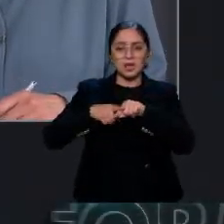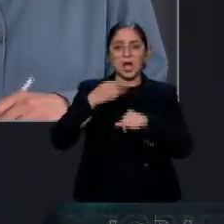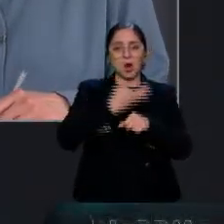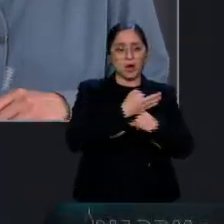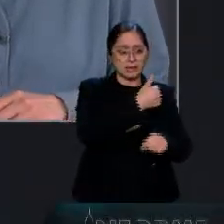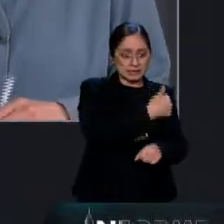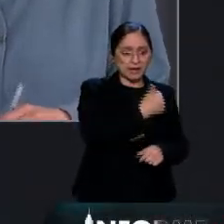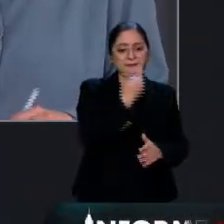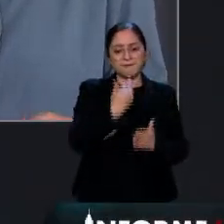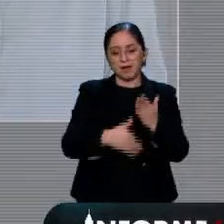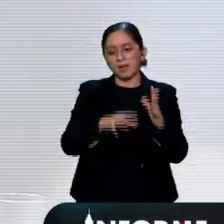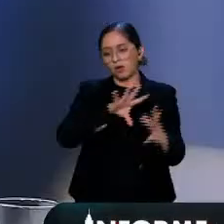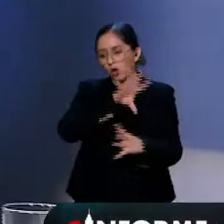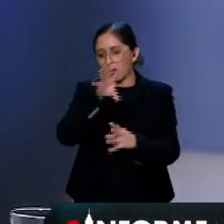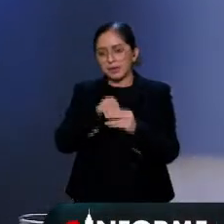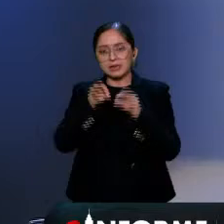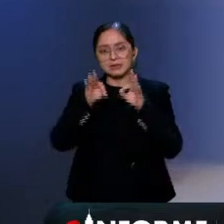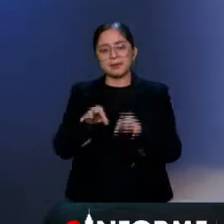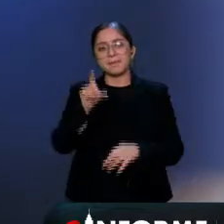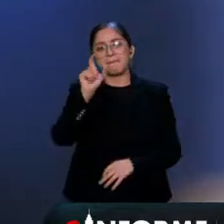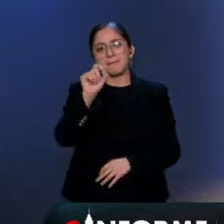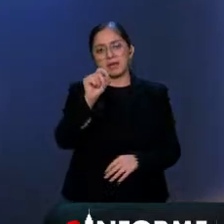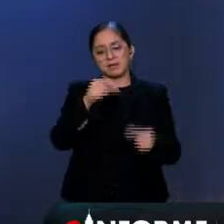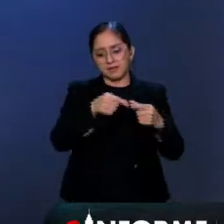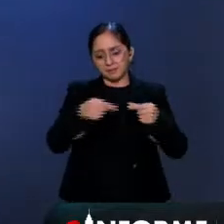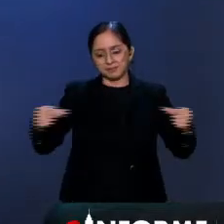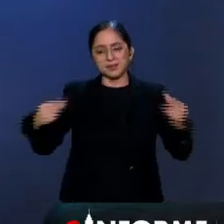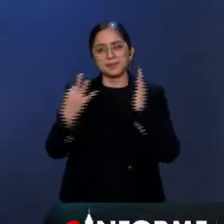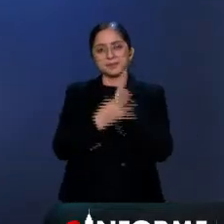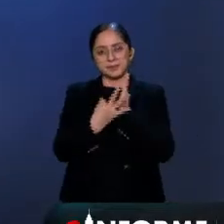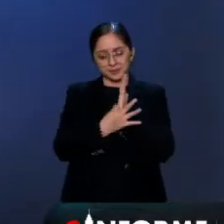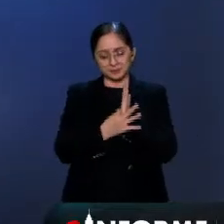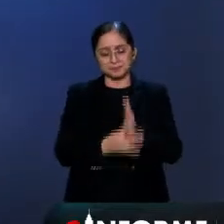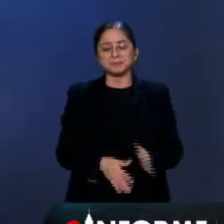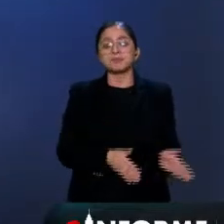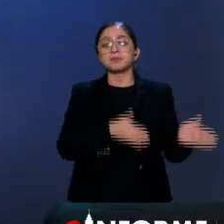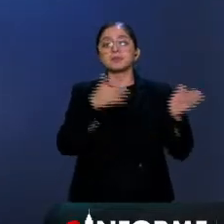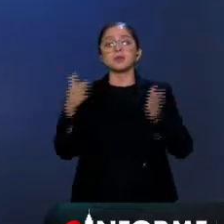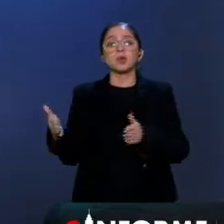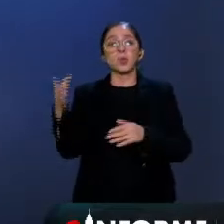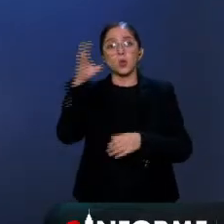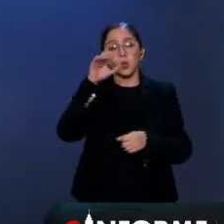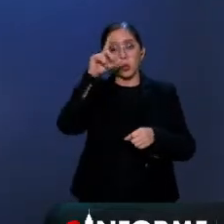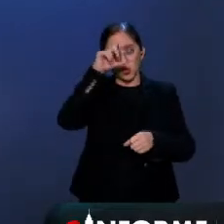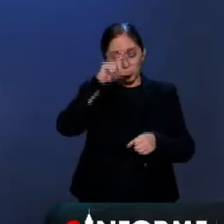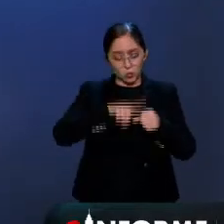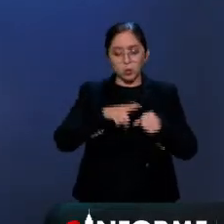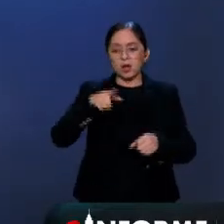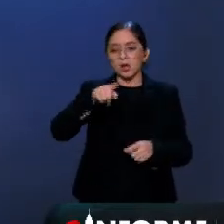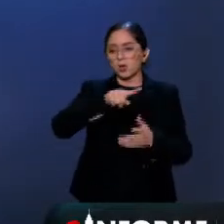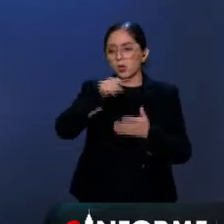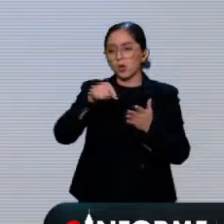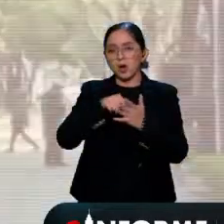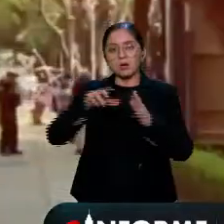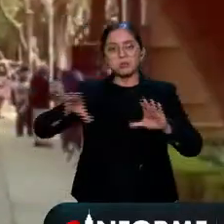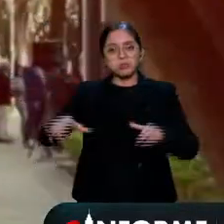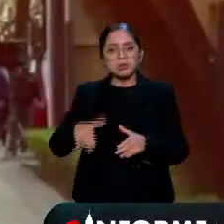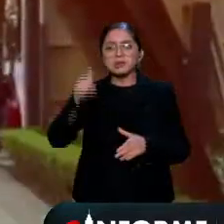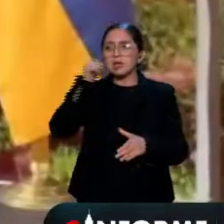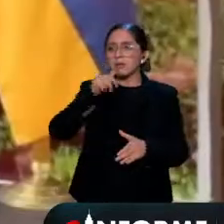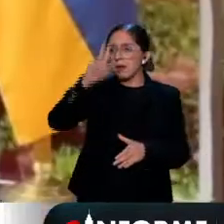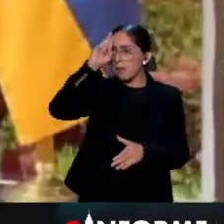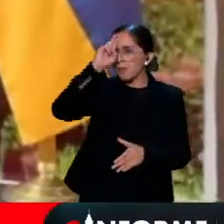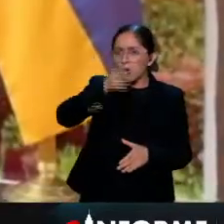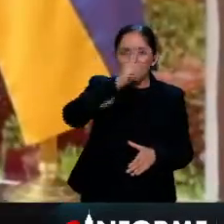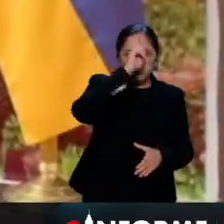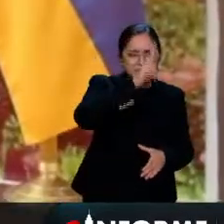primera fase y bajo la premisa de que la cultura en espacios públicos debe regularse y no prohibirse el Congreso de la Ciudad de México y la